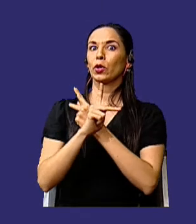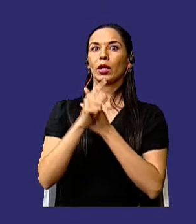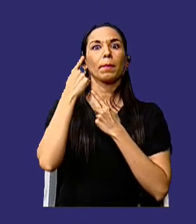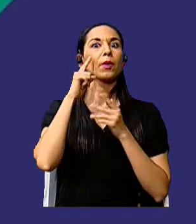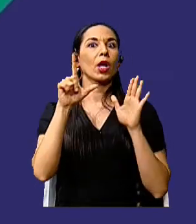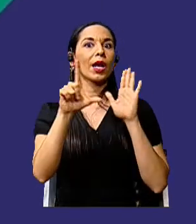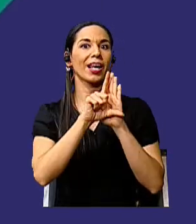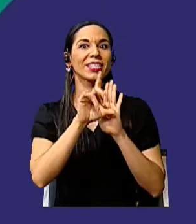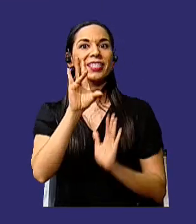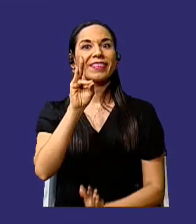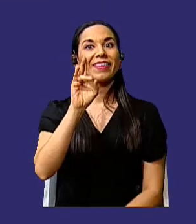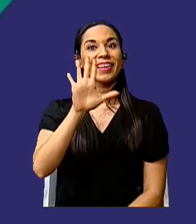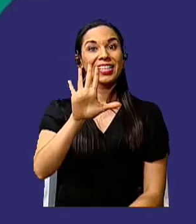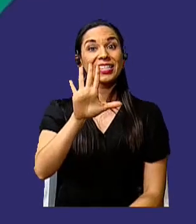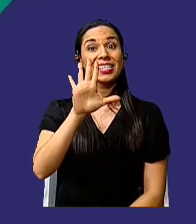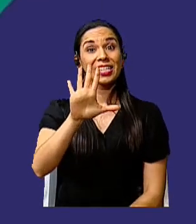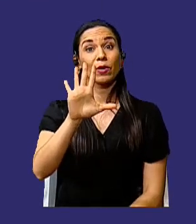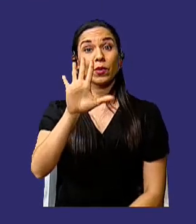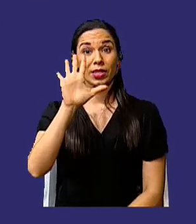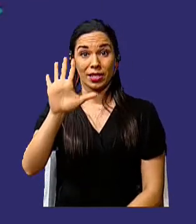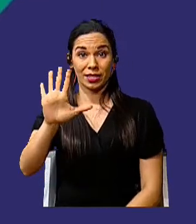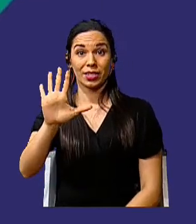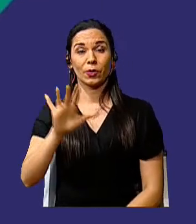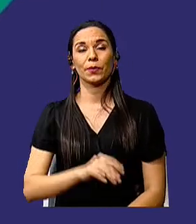7555.